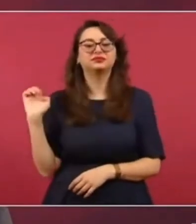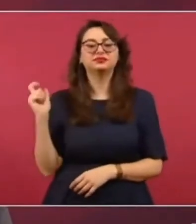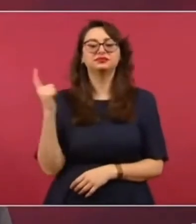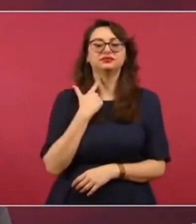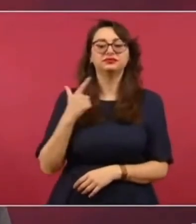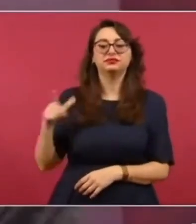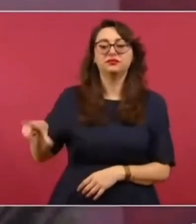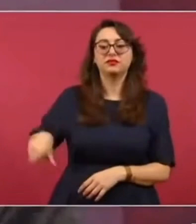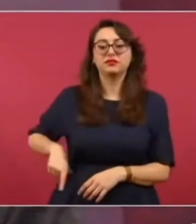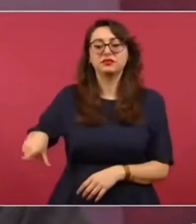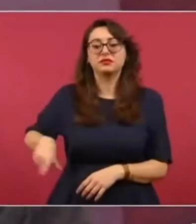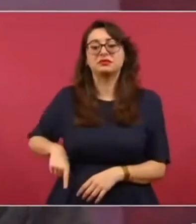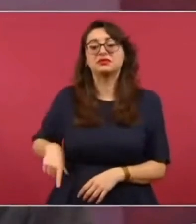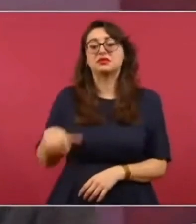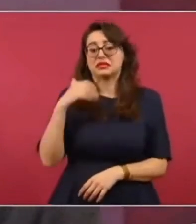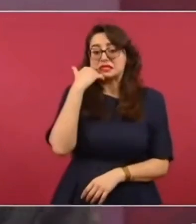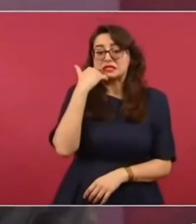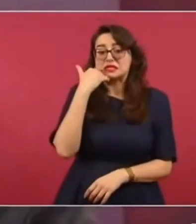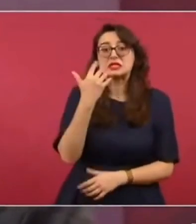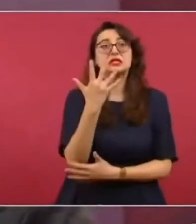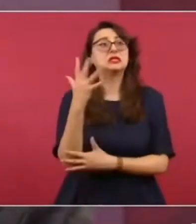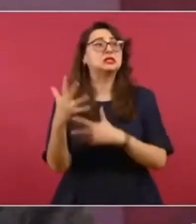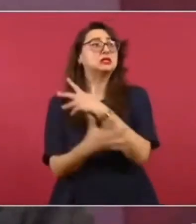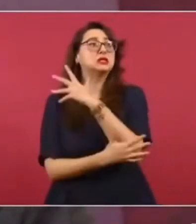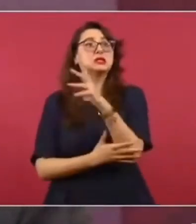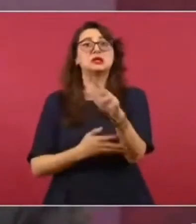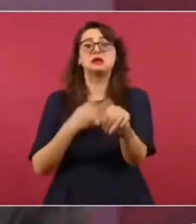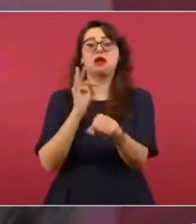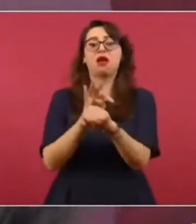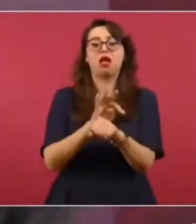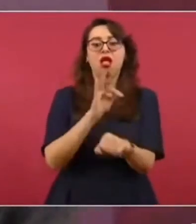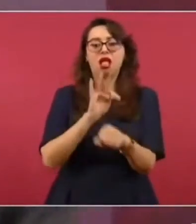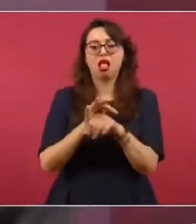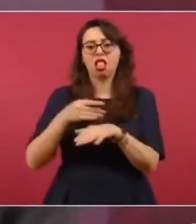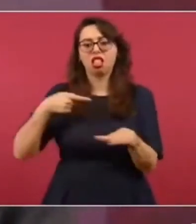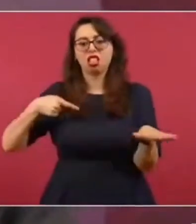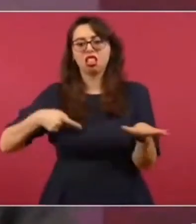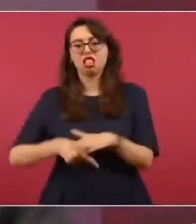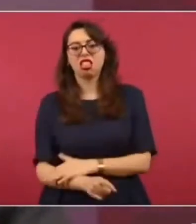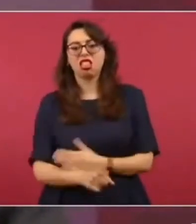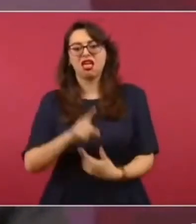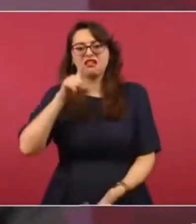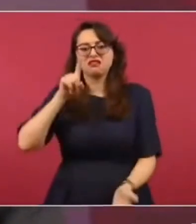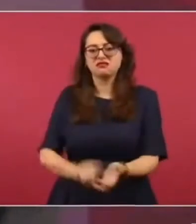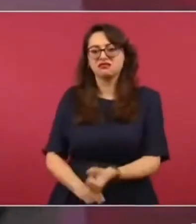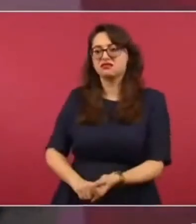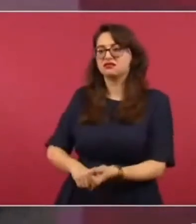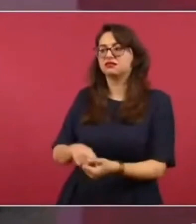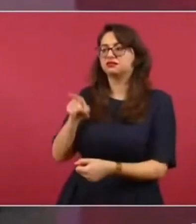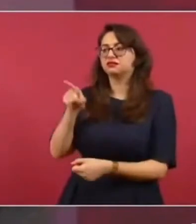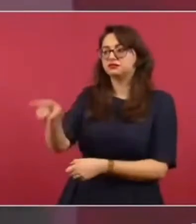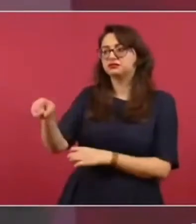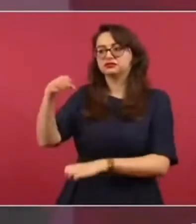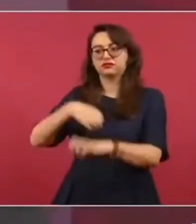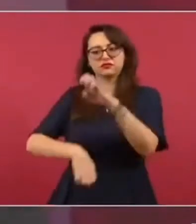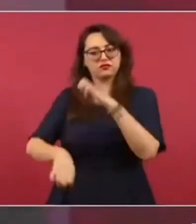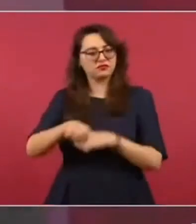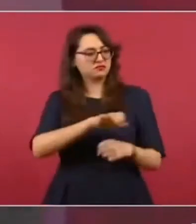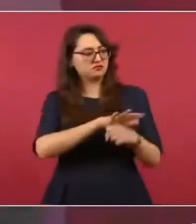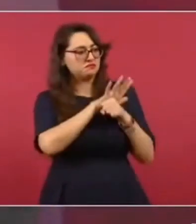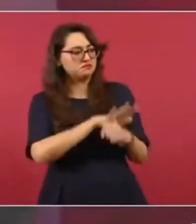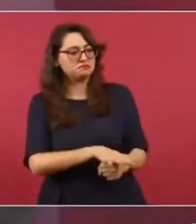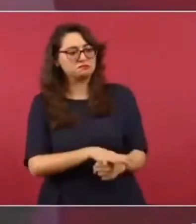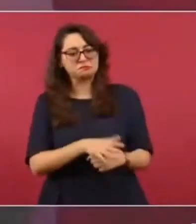doblaron ante el poder o ante la presión de empresarios